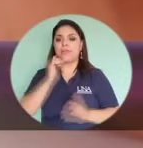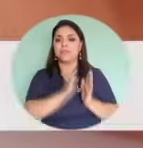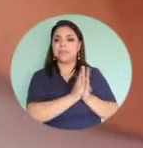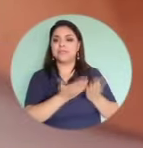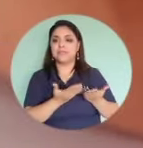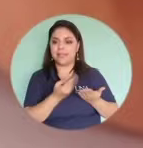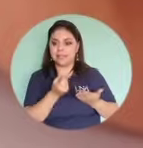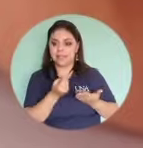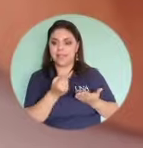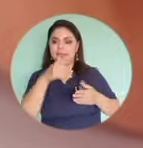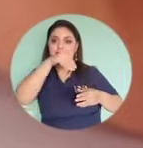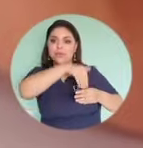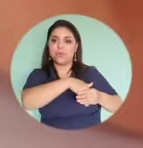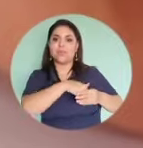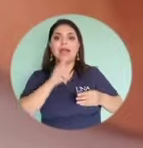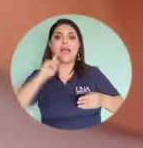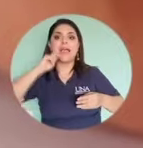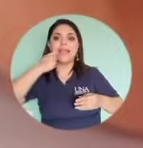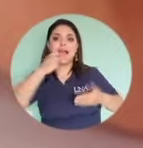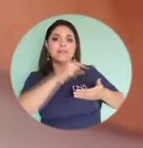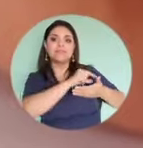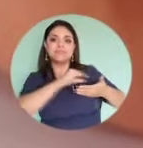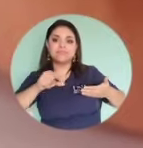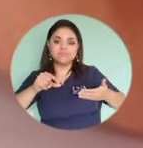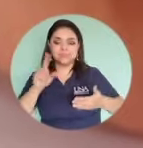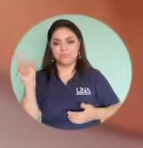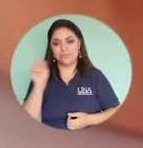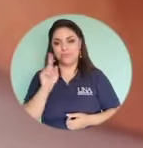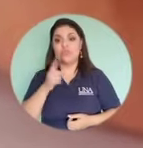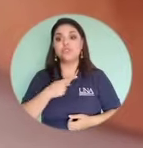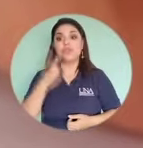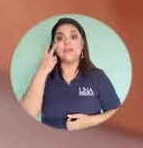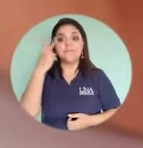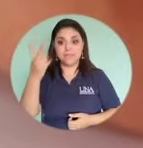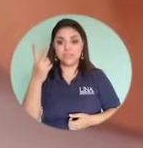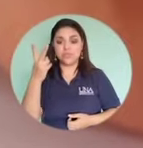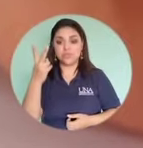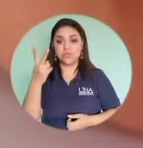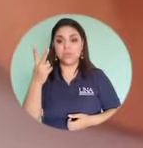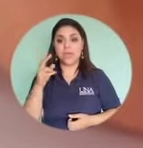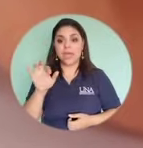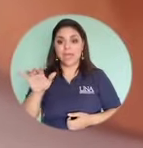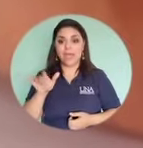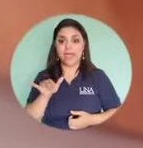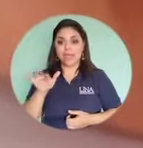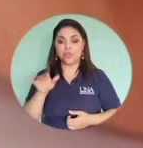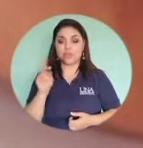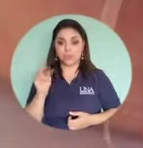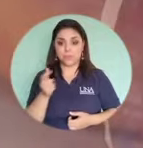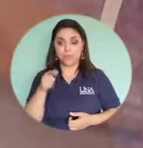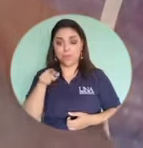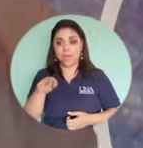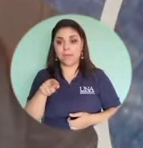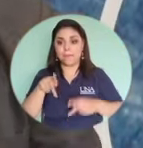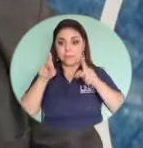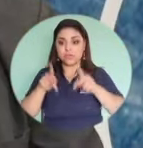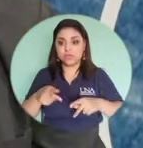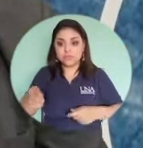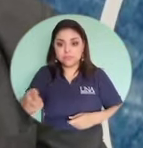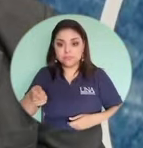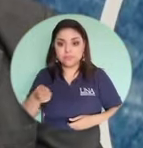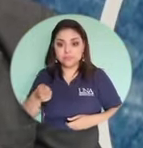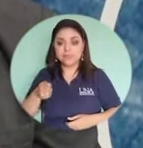no andar esa clave esa clave anotada yo he visto en los cajeros automáticos cuando viene gente saca la tarjeta